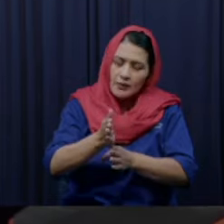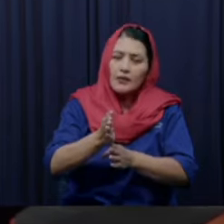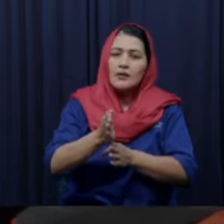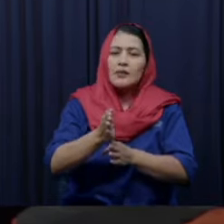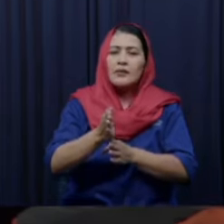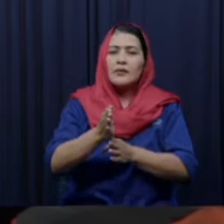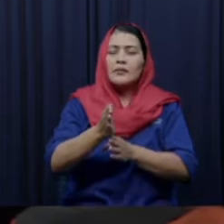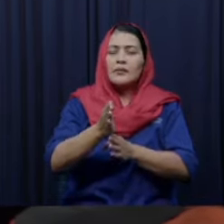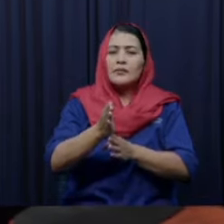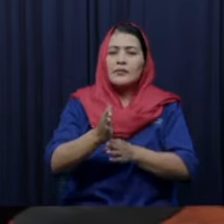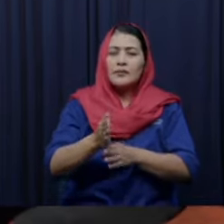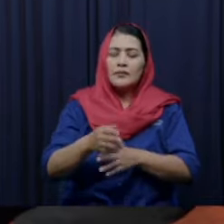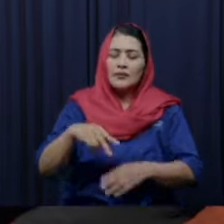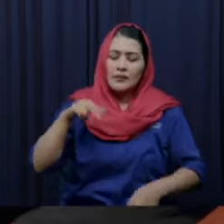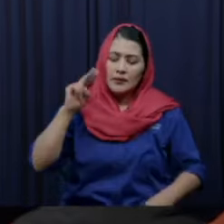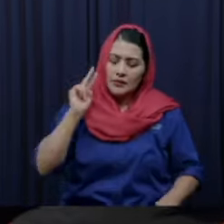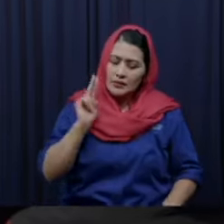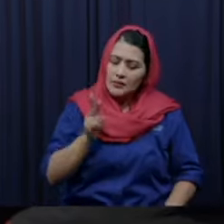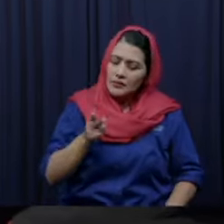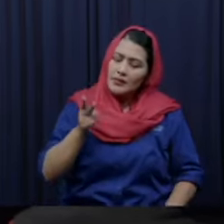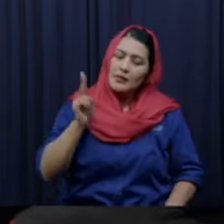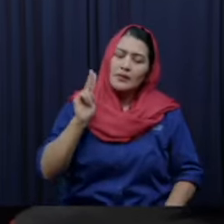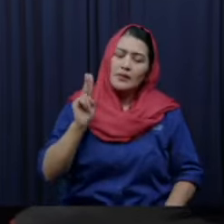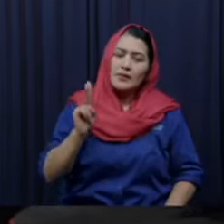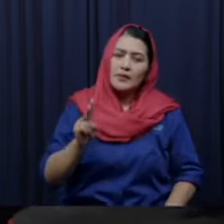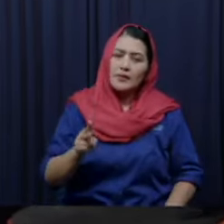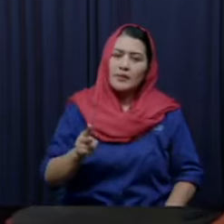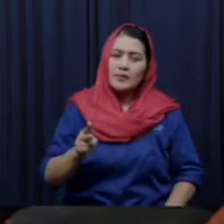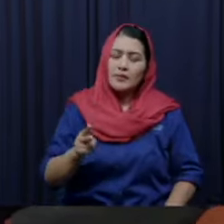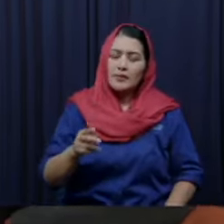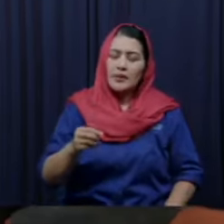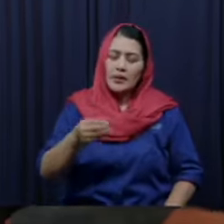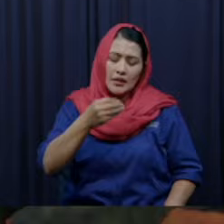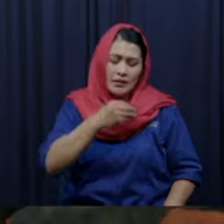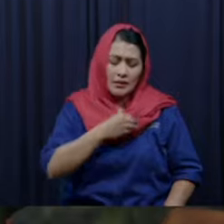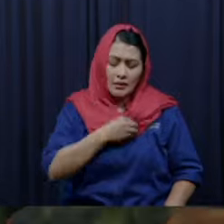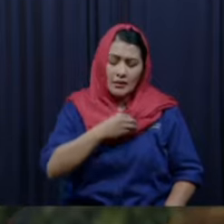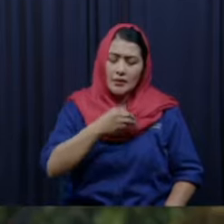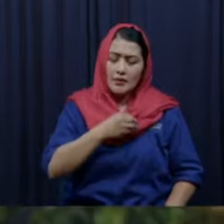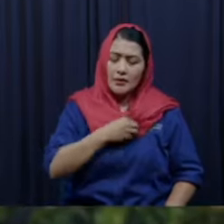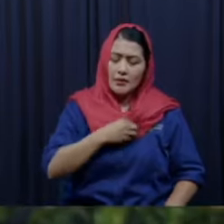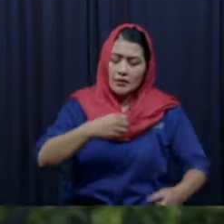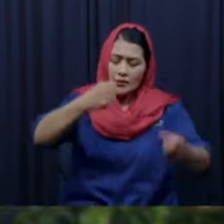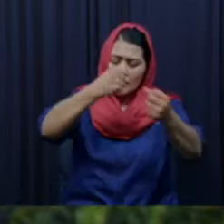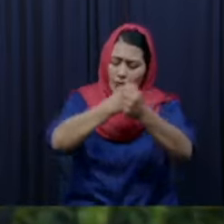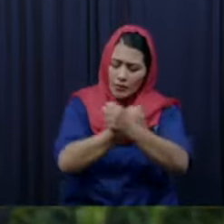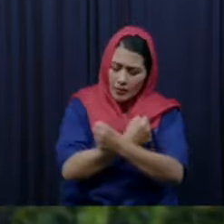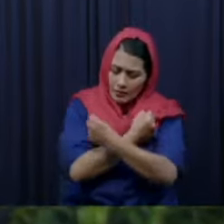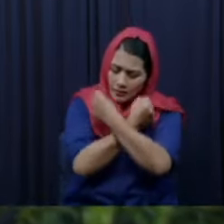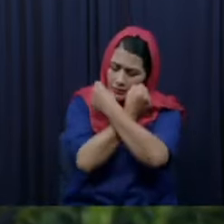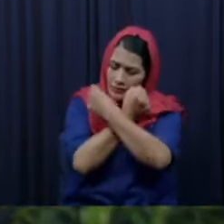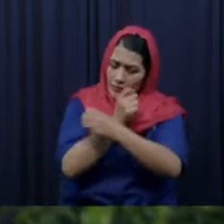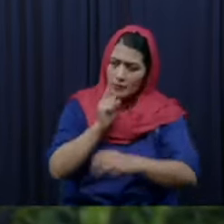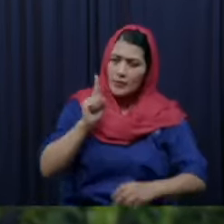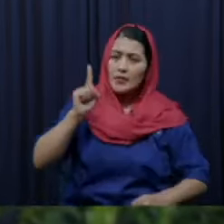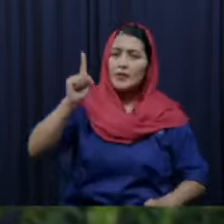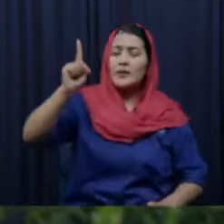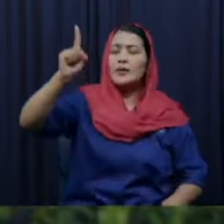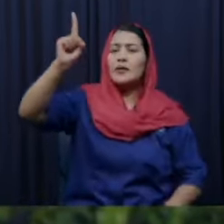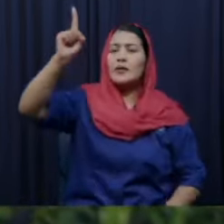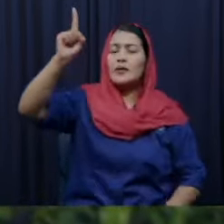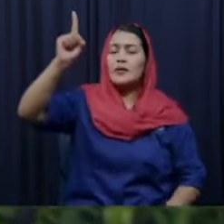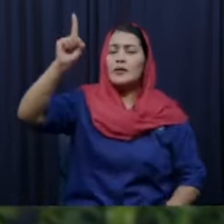siempre quiero amarle y